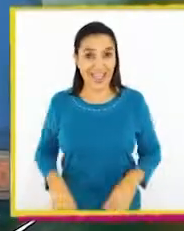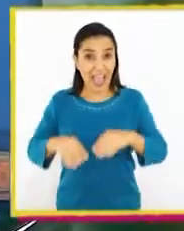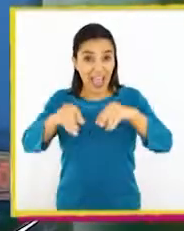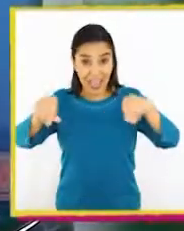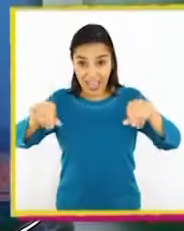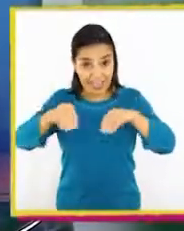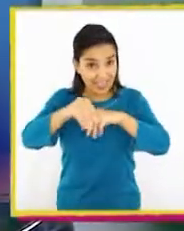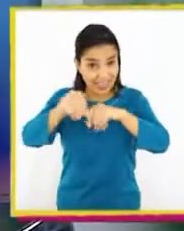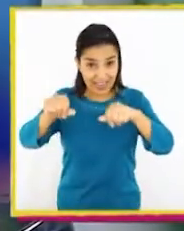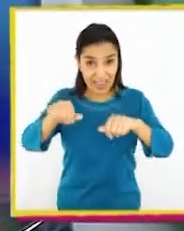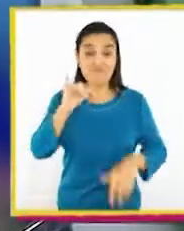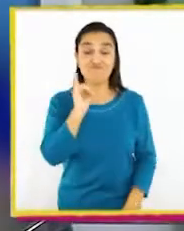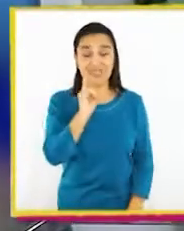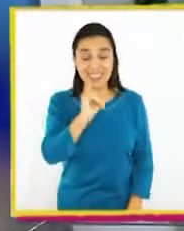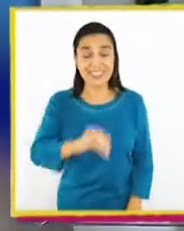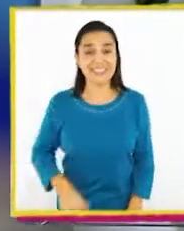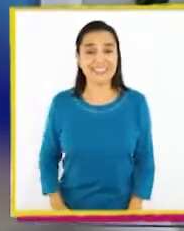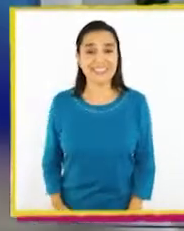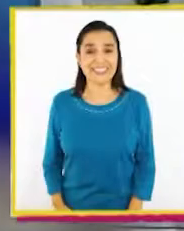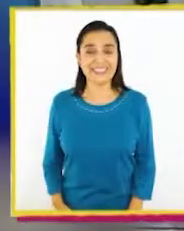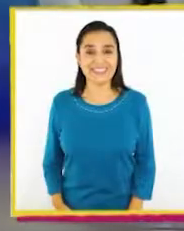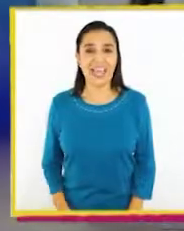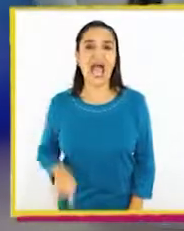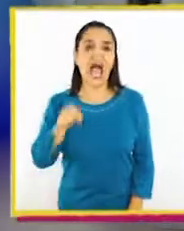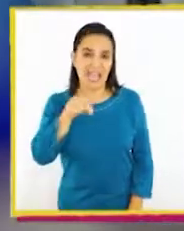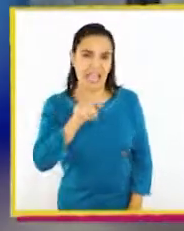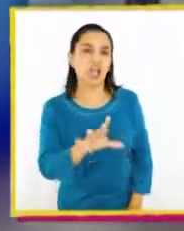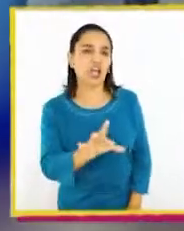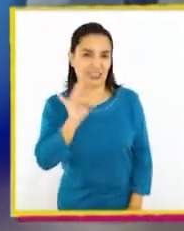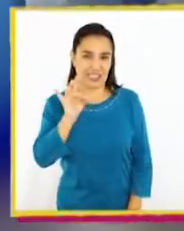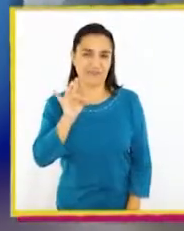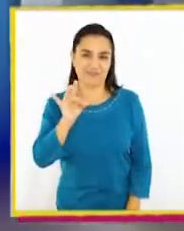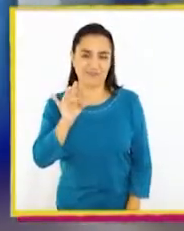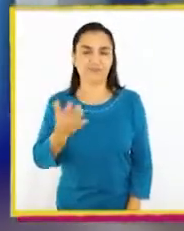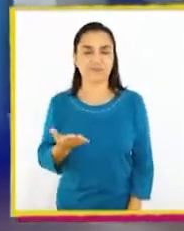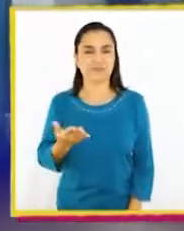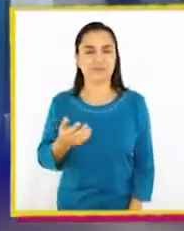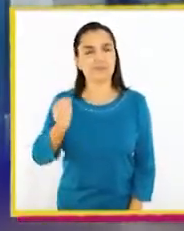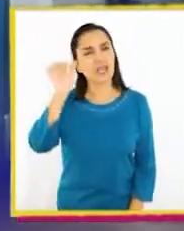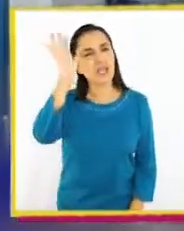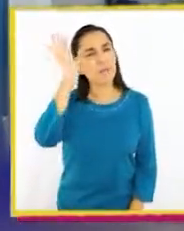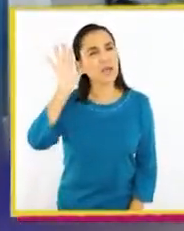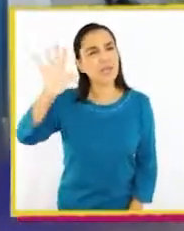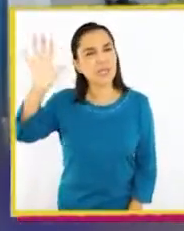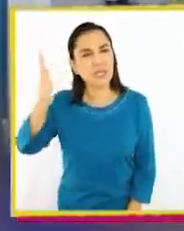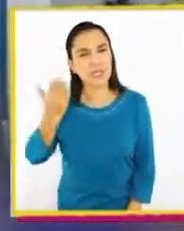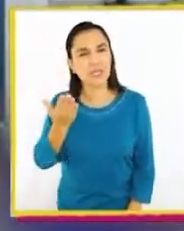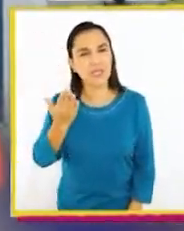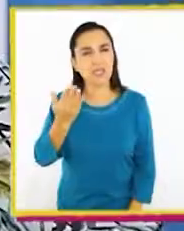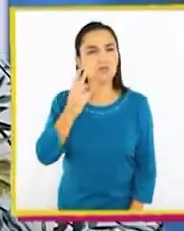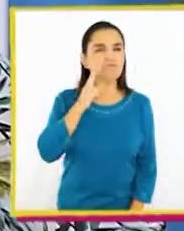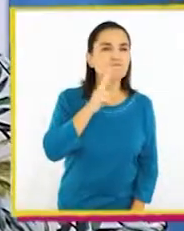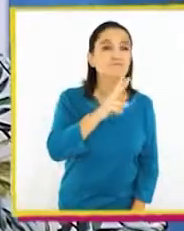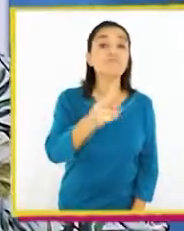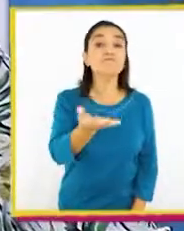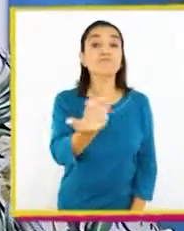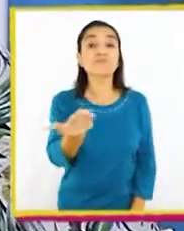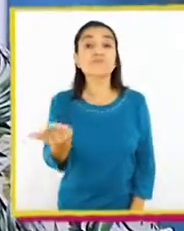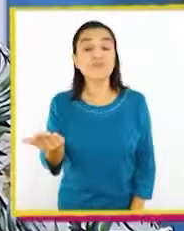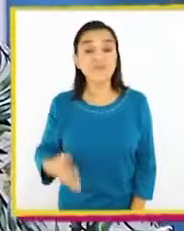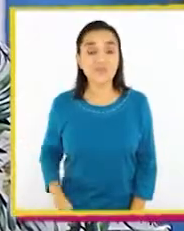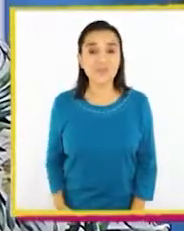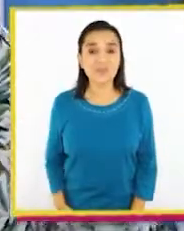¡Arena! ¡Claro que sí! Ahí fue donde la encontré. ¿Qué más se imaginan? A ver, a ver.